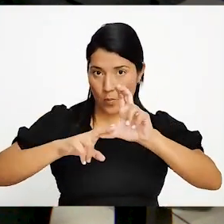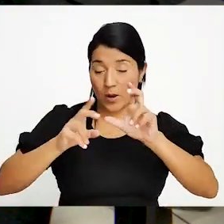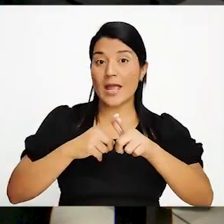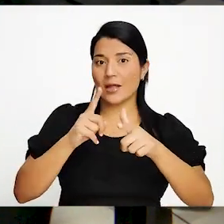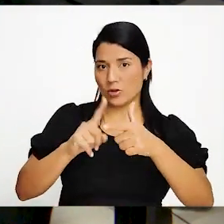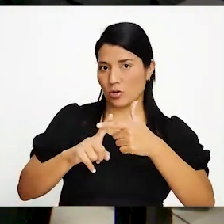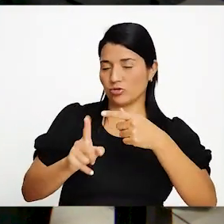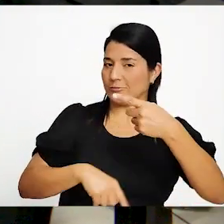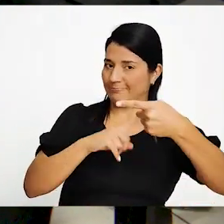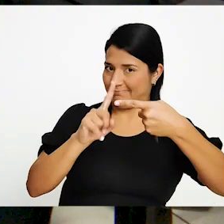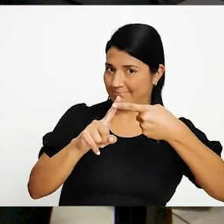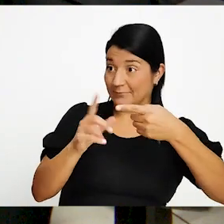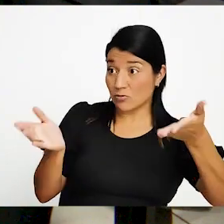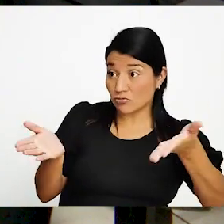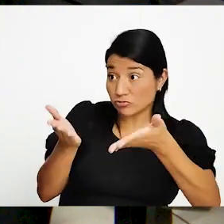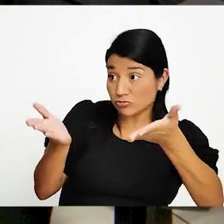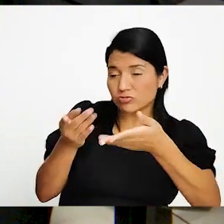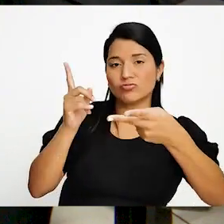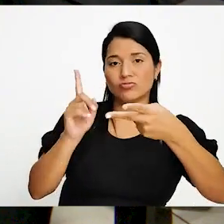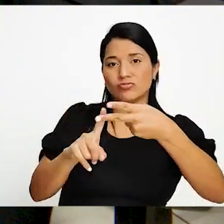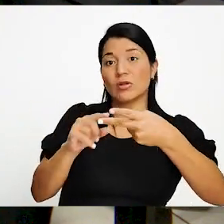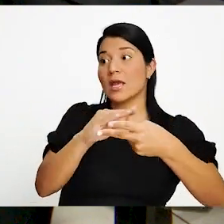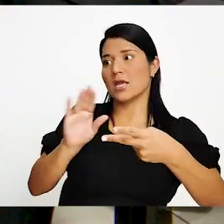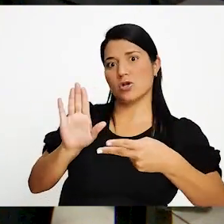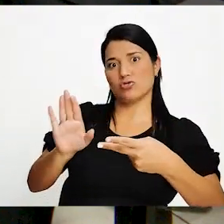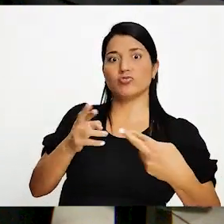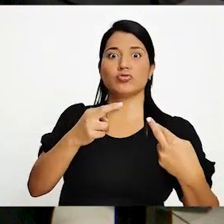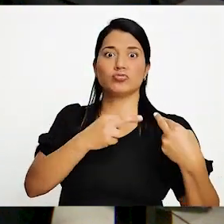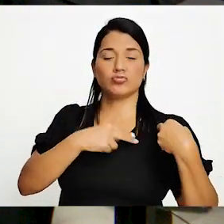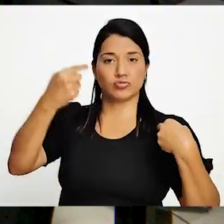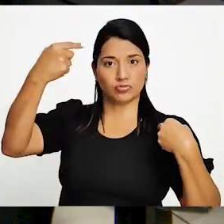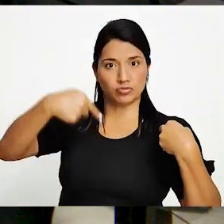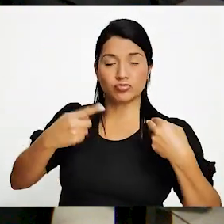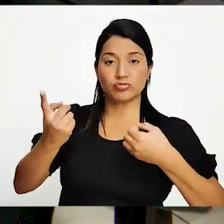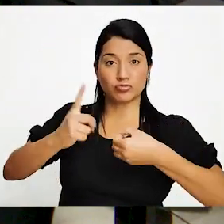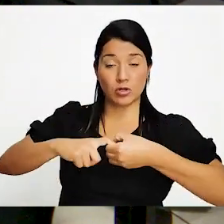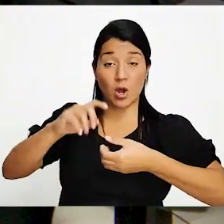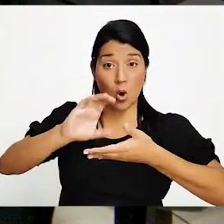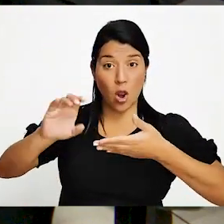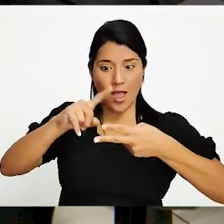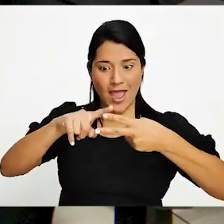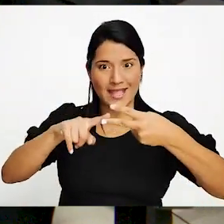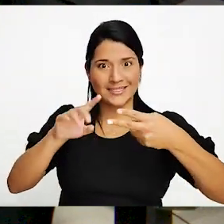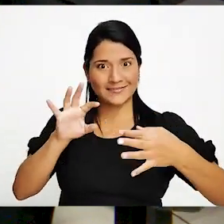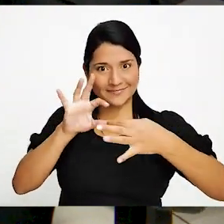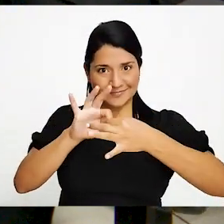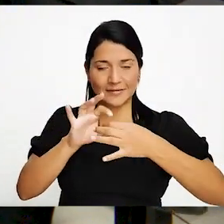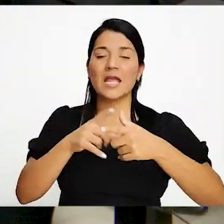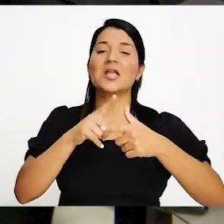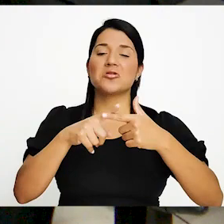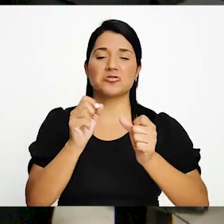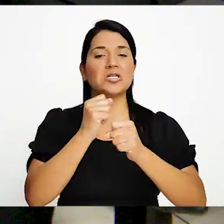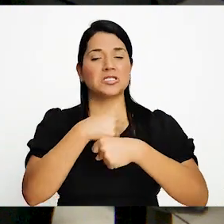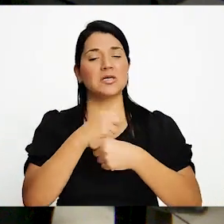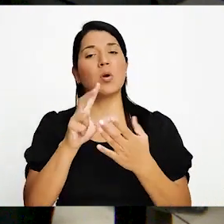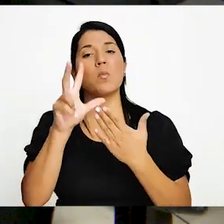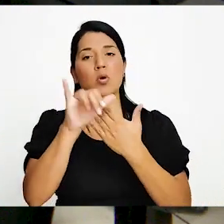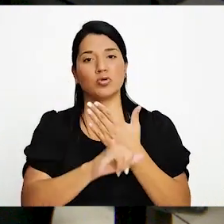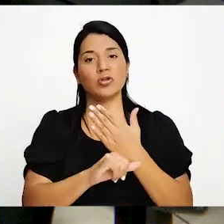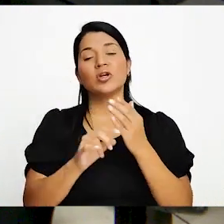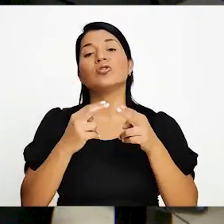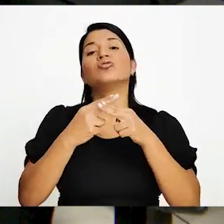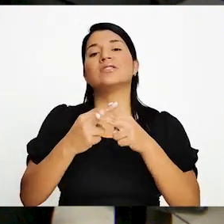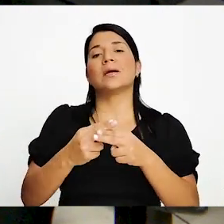motivarlos con la realidad que es la obligatoriedad de la colegiatura. Y entonces ahí nace el proyecto de reconocimiento de centros